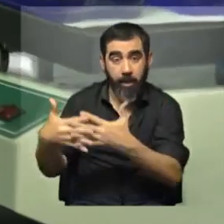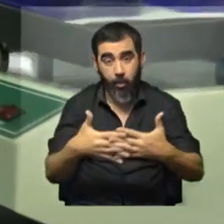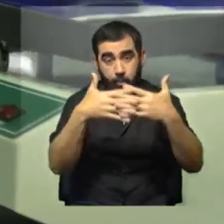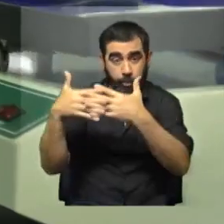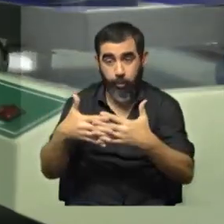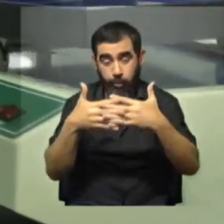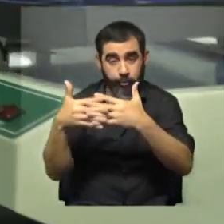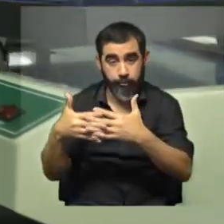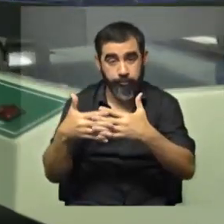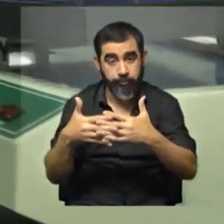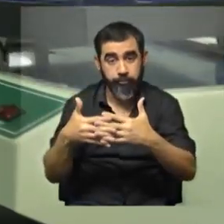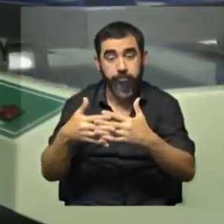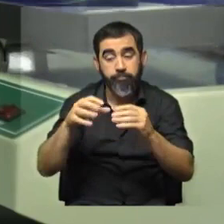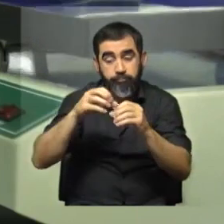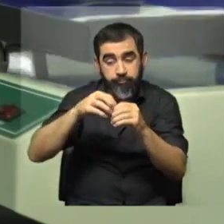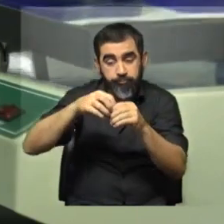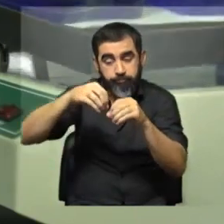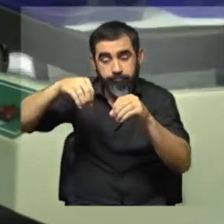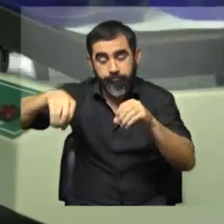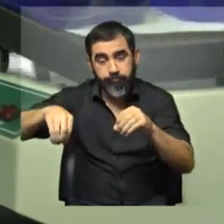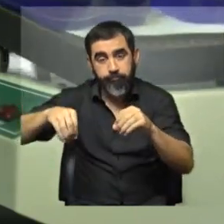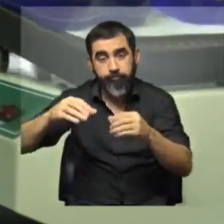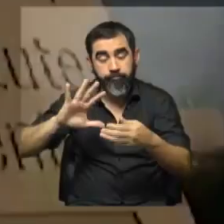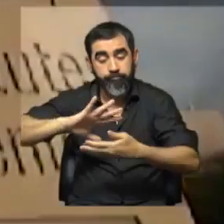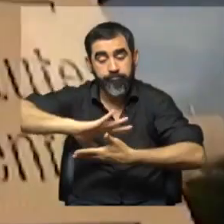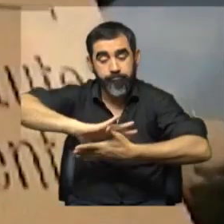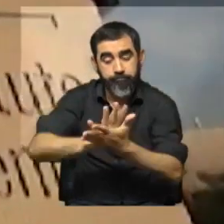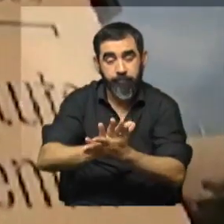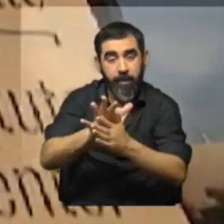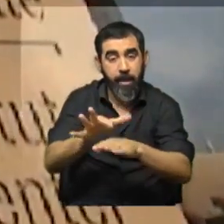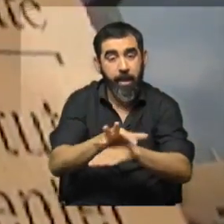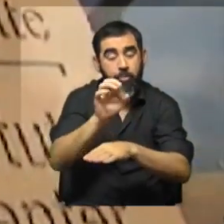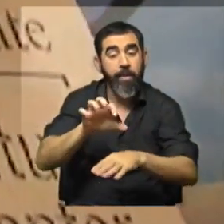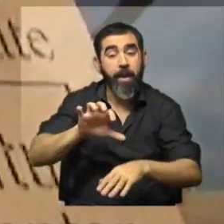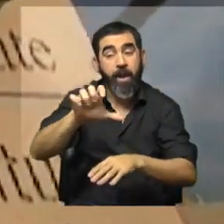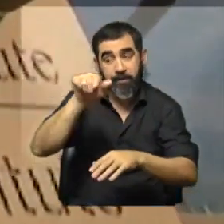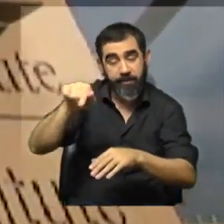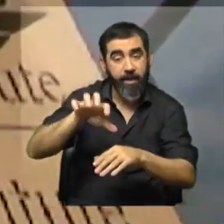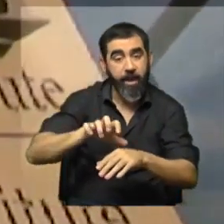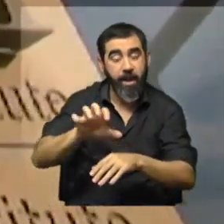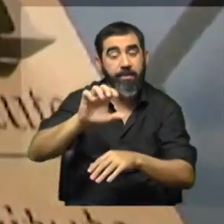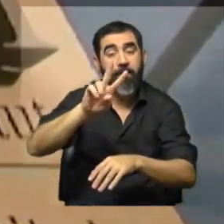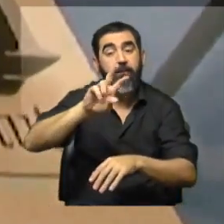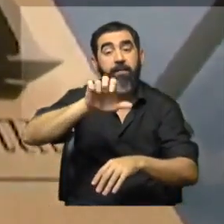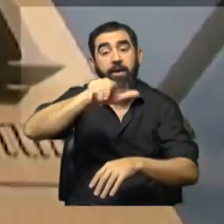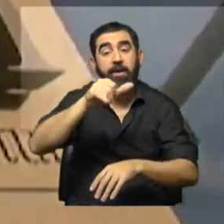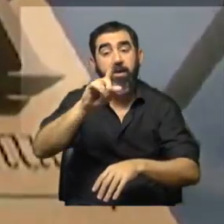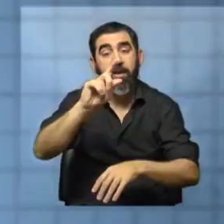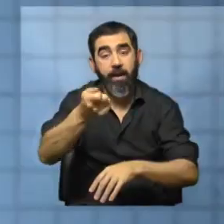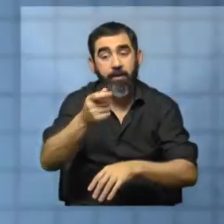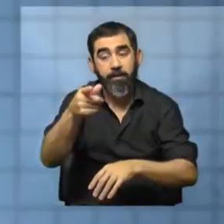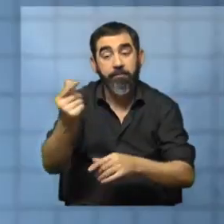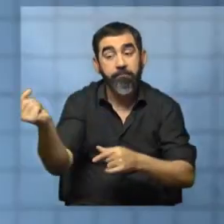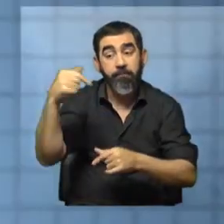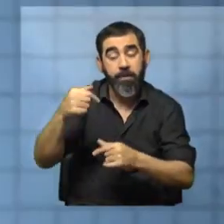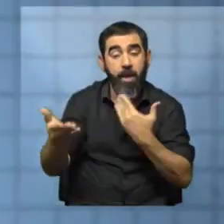y había aislado un compuesto que mataba las células de cáncer de vejiga. Diego se acerca